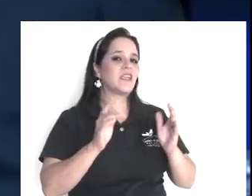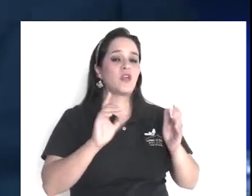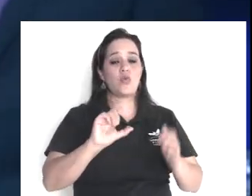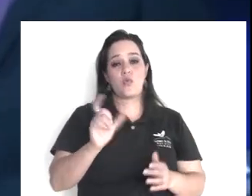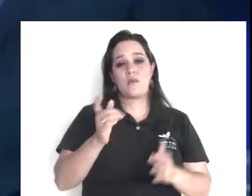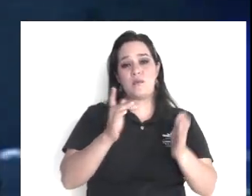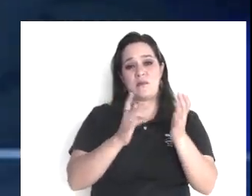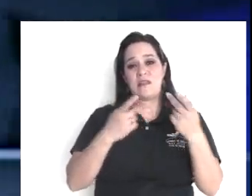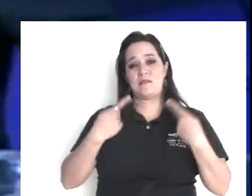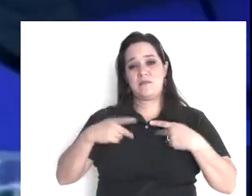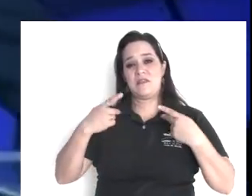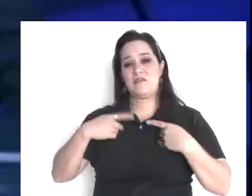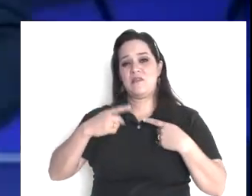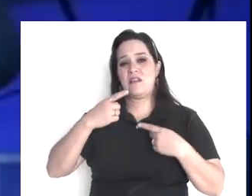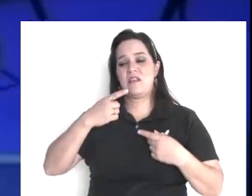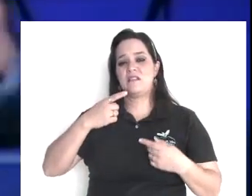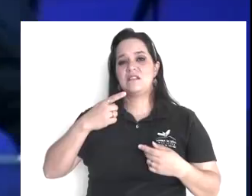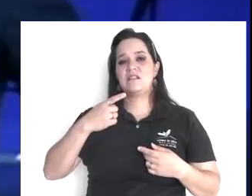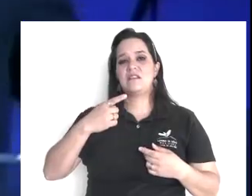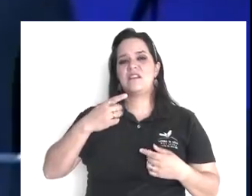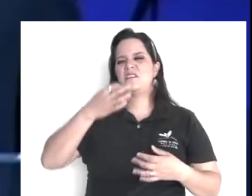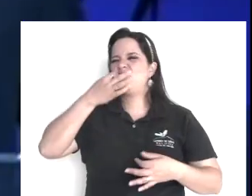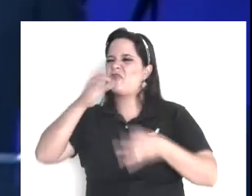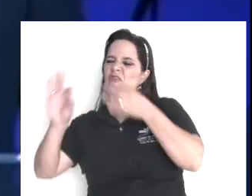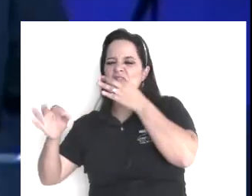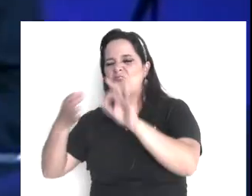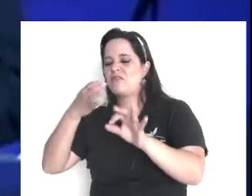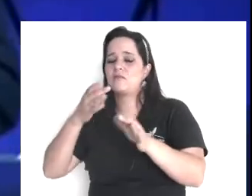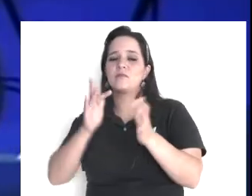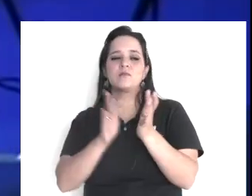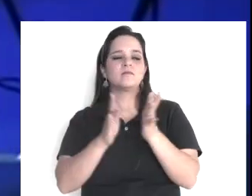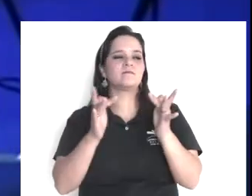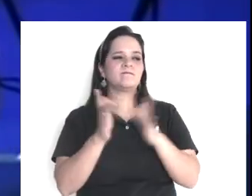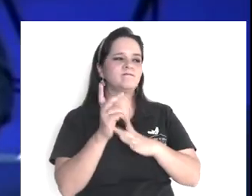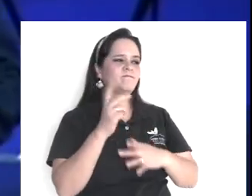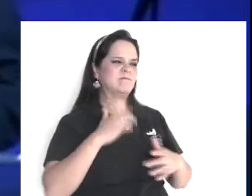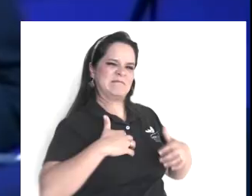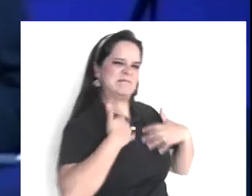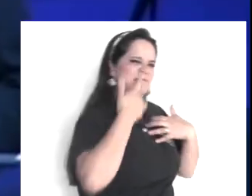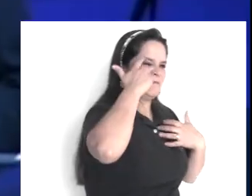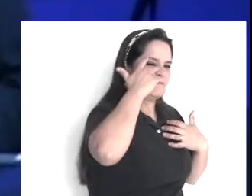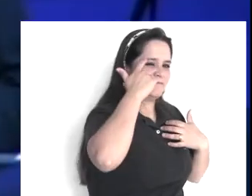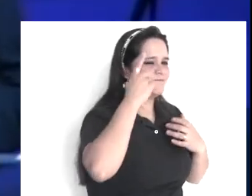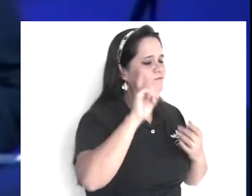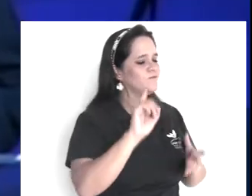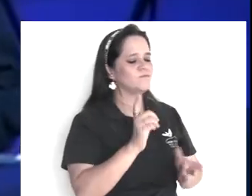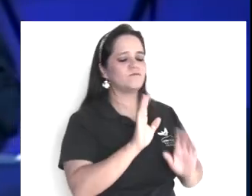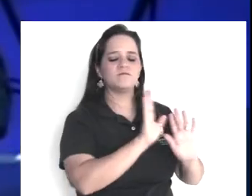cosas de esas, no, ejemplo no se jodice, para que sigamos, sus pisadas,